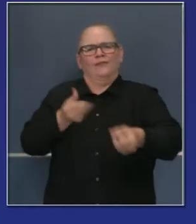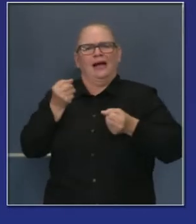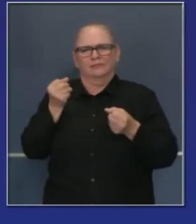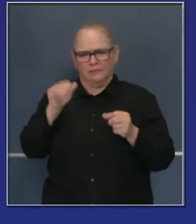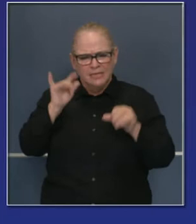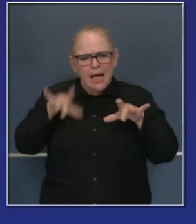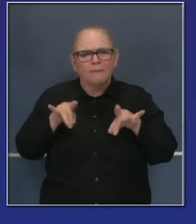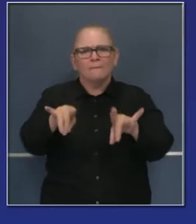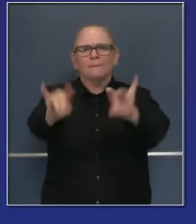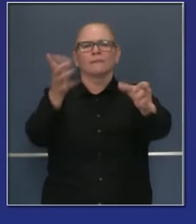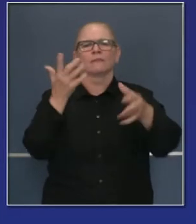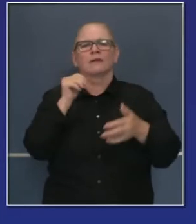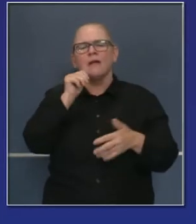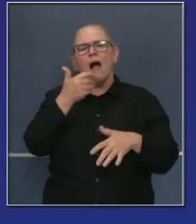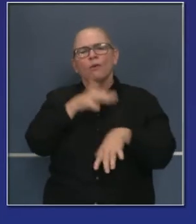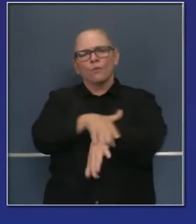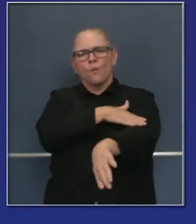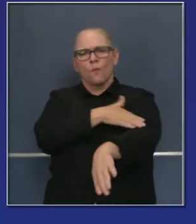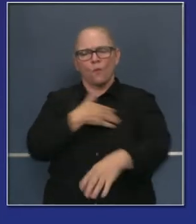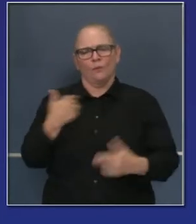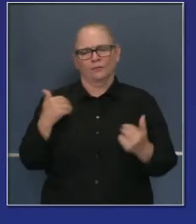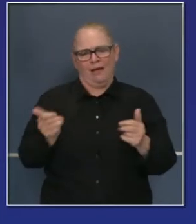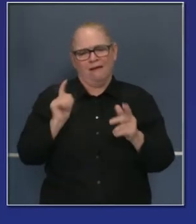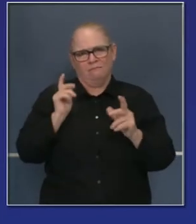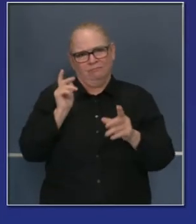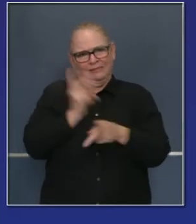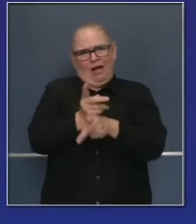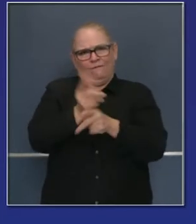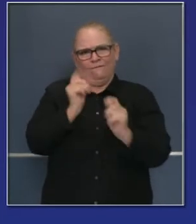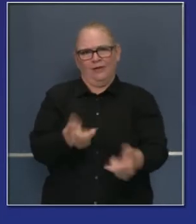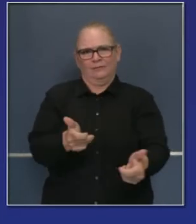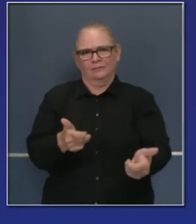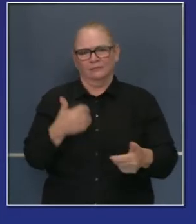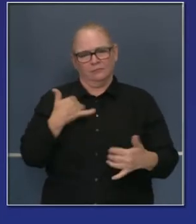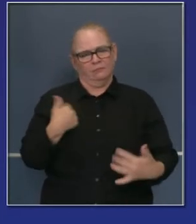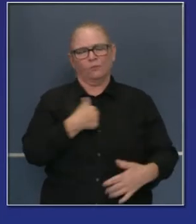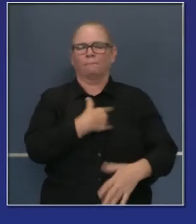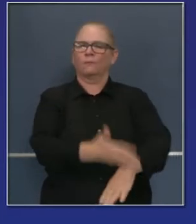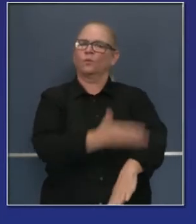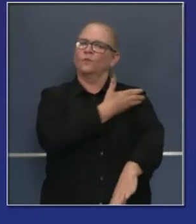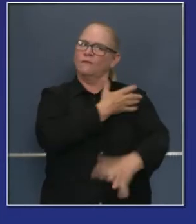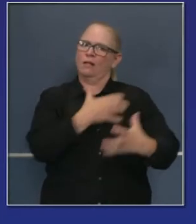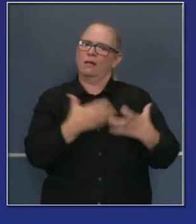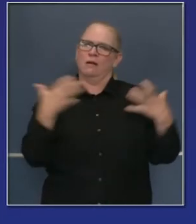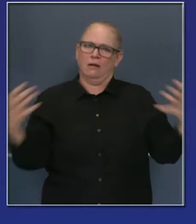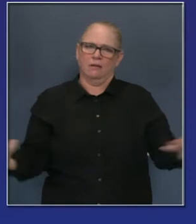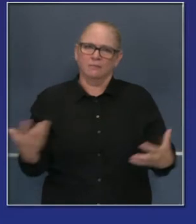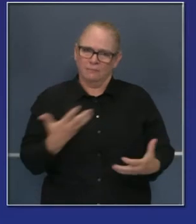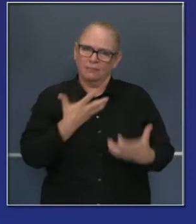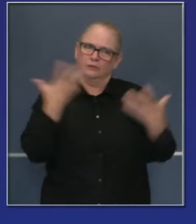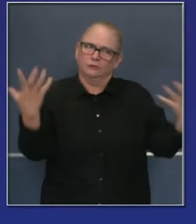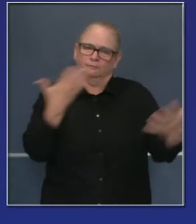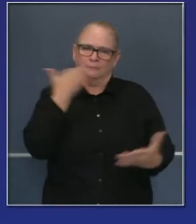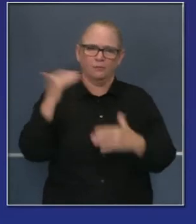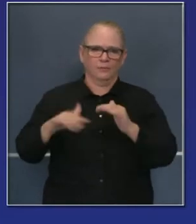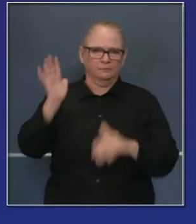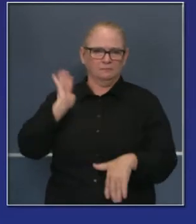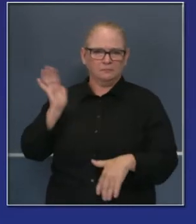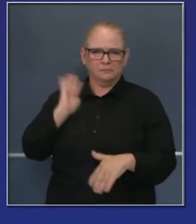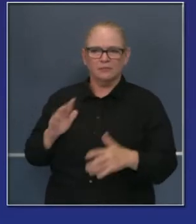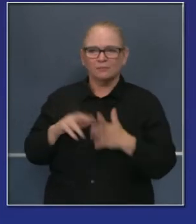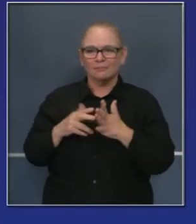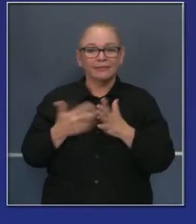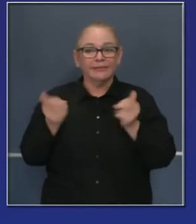equipo más actualizado. De modo que hay más seguridad, estamos apagando incendios con mejor capacidad y efectividad y también